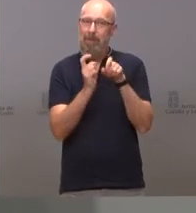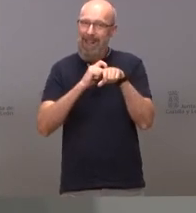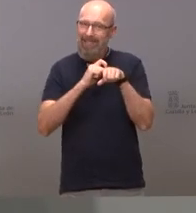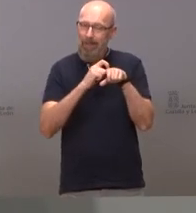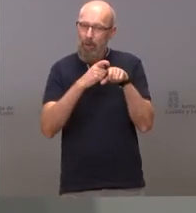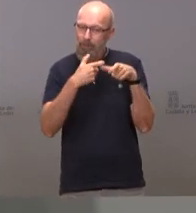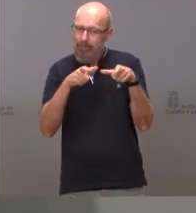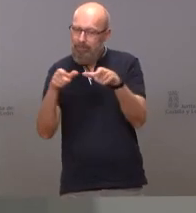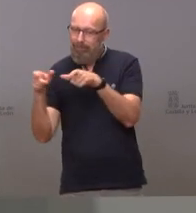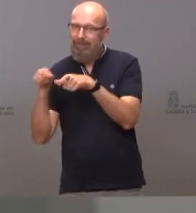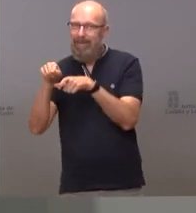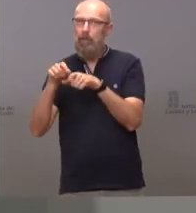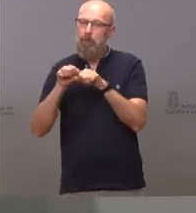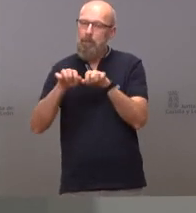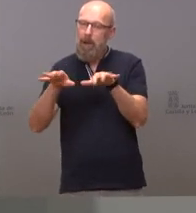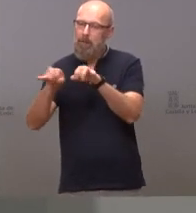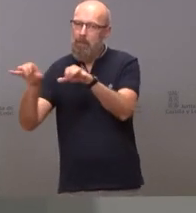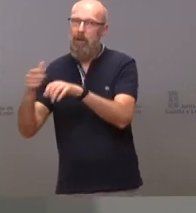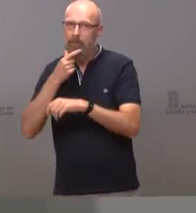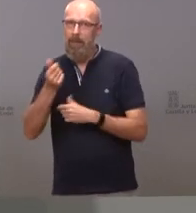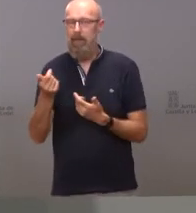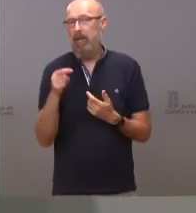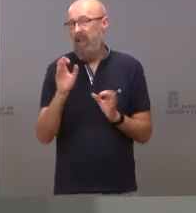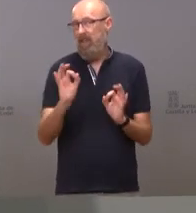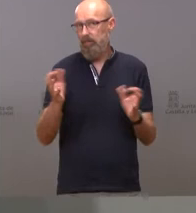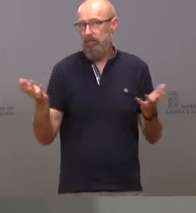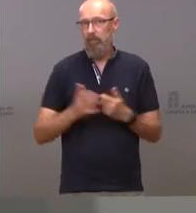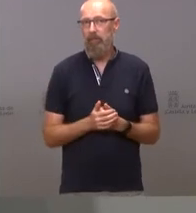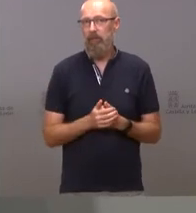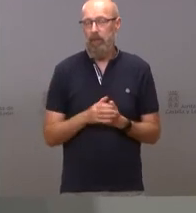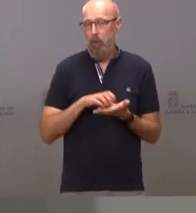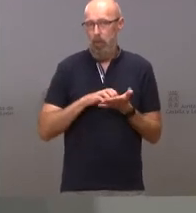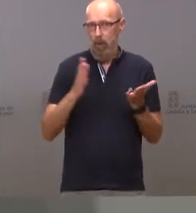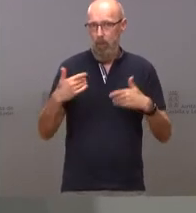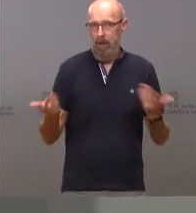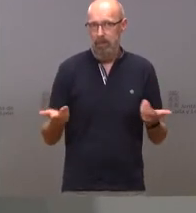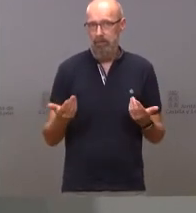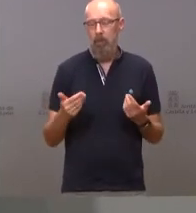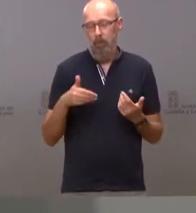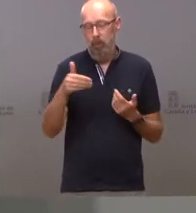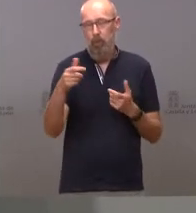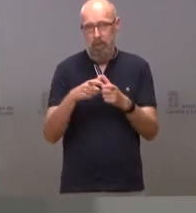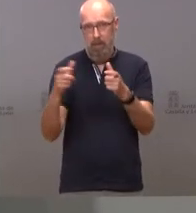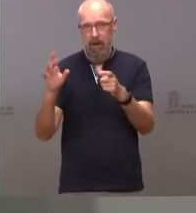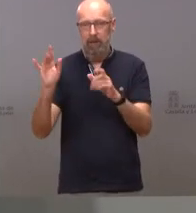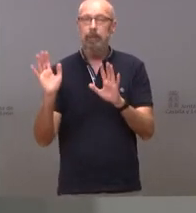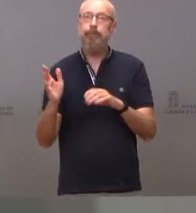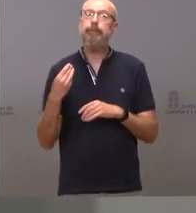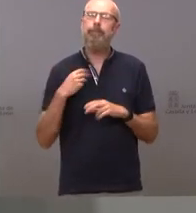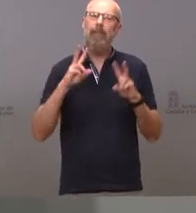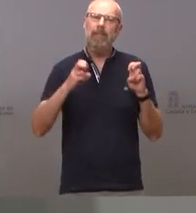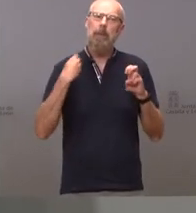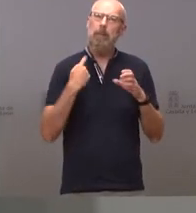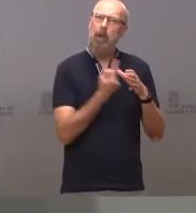transmisibles. Eso es así va a ser así no tenemos ninguna duda de que se va a incrementar. Sobre el cumplimiento de las cuarentenas